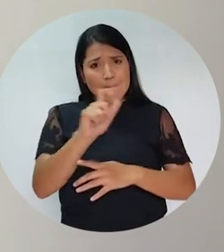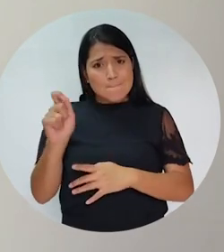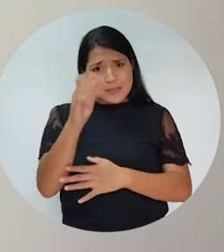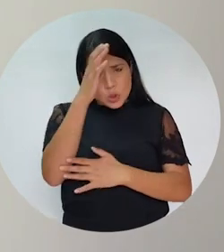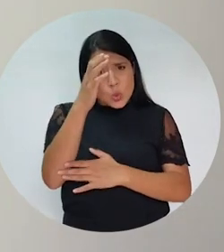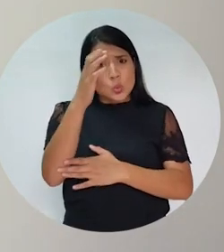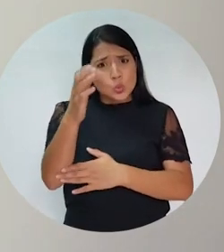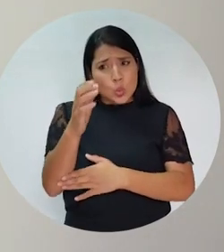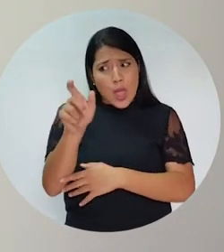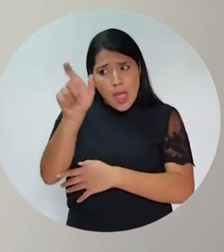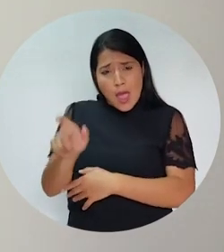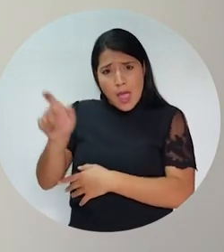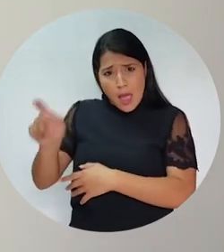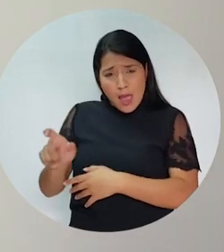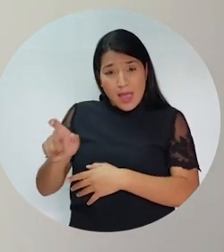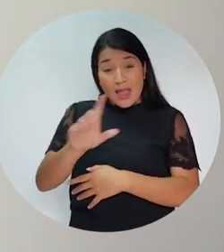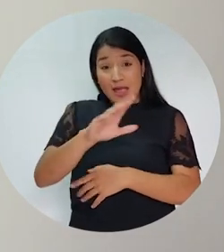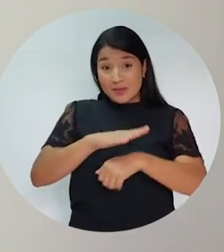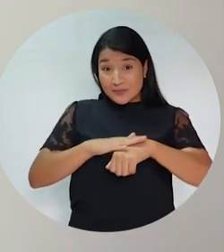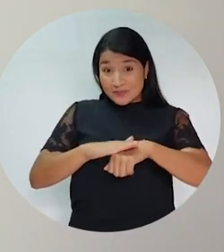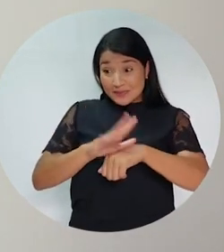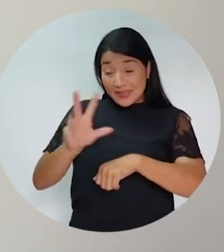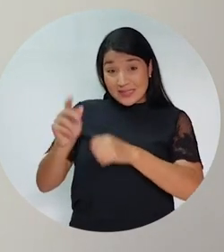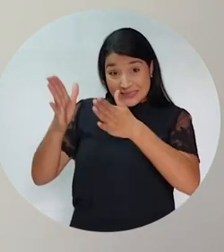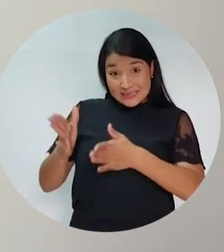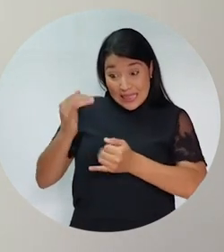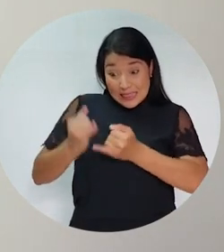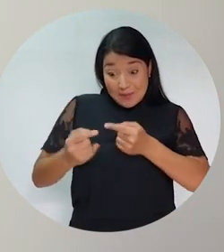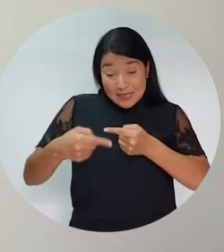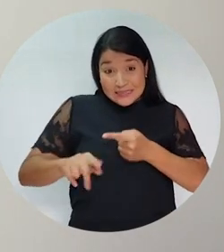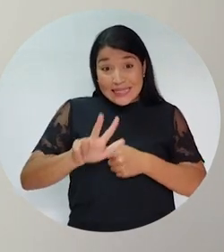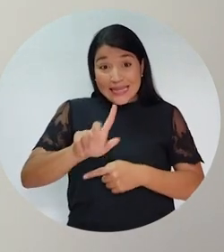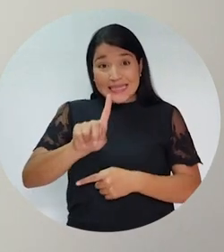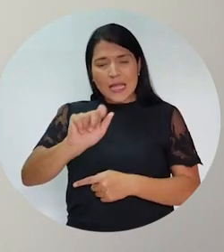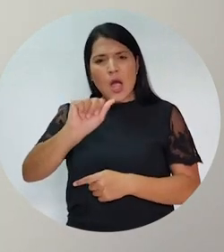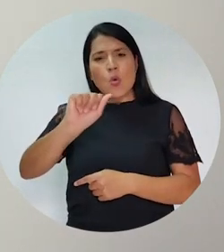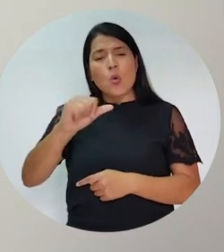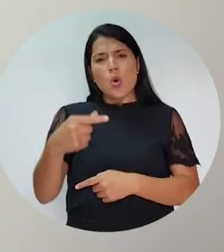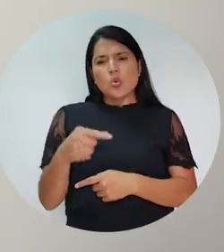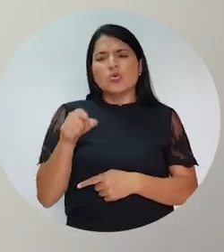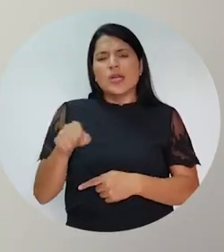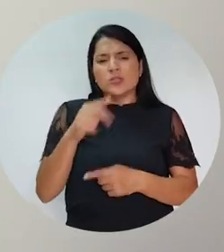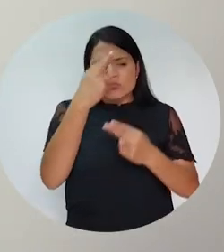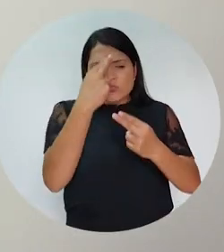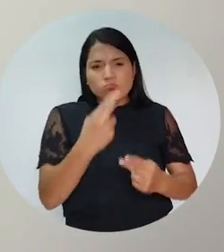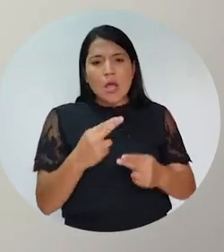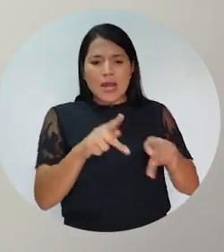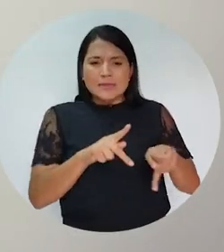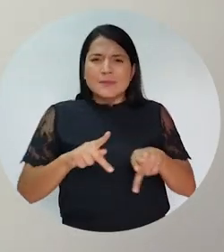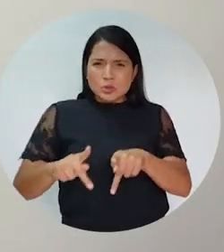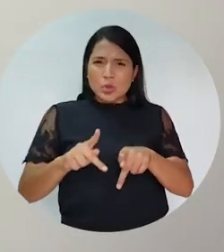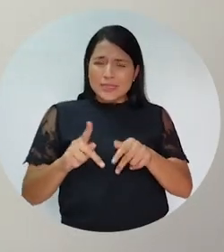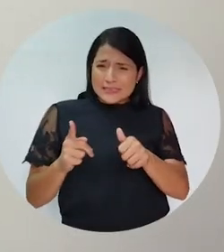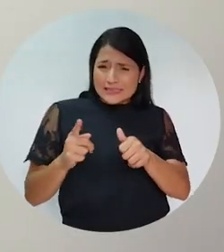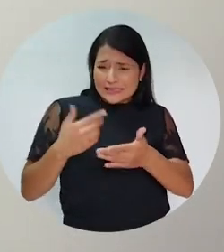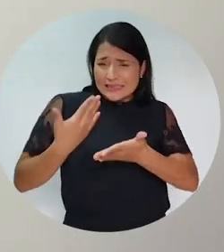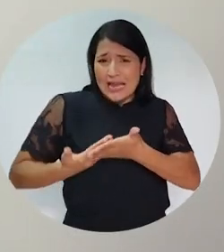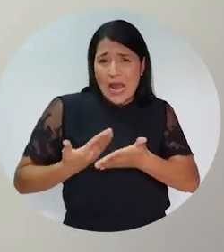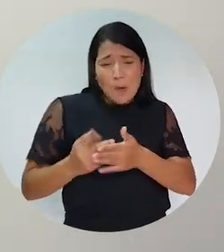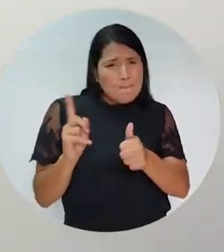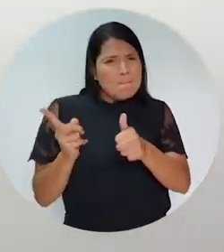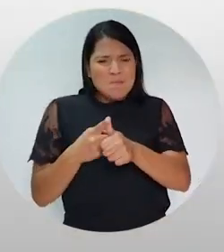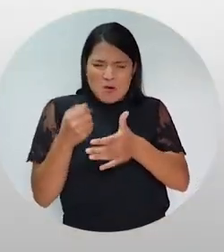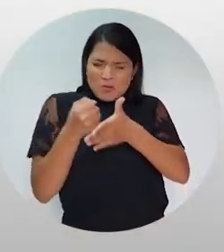mes de la cultura afrocostarricense, que culmina este 31 de agosto, es un tributo a quienes caminaron primero.